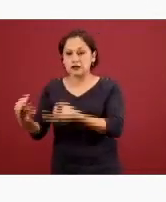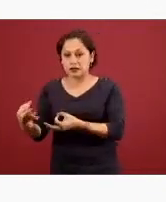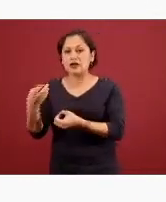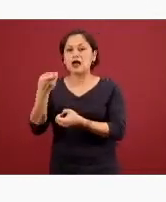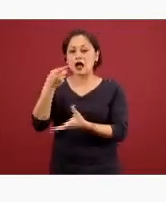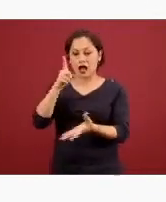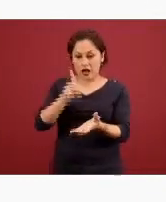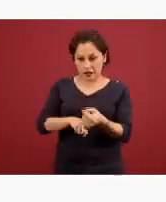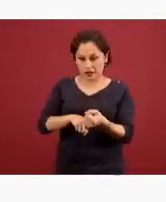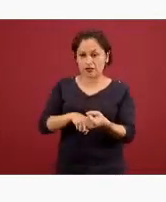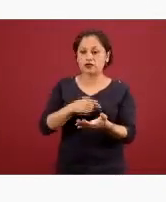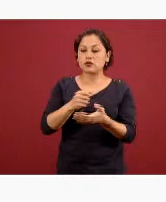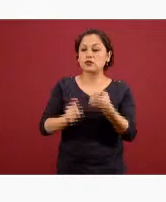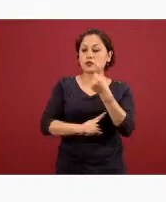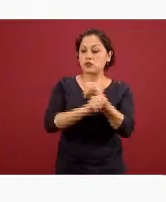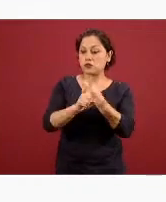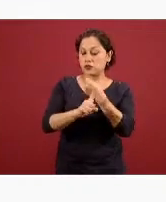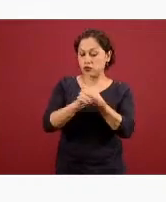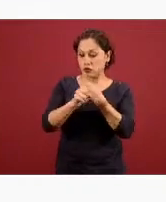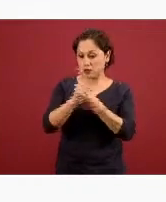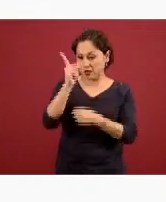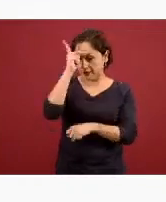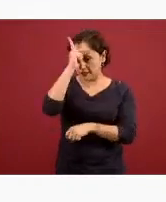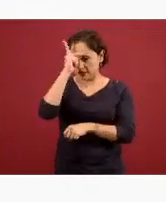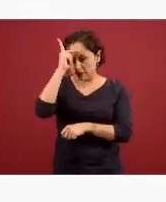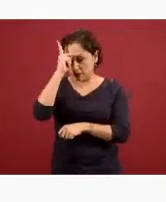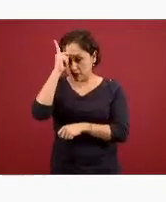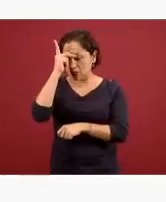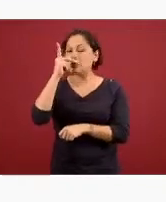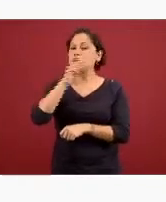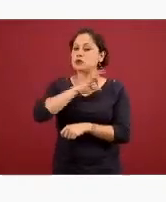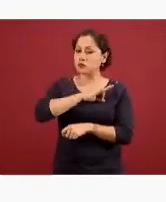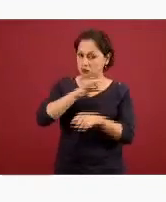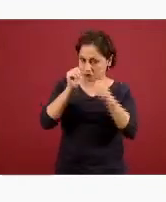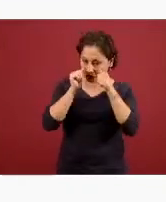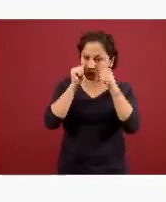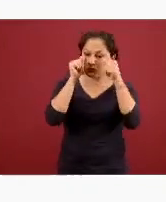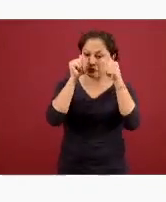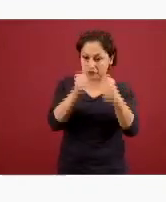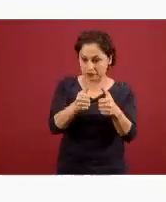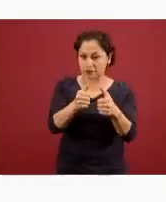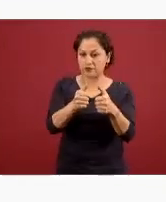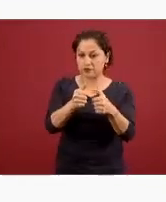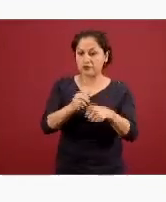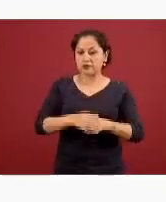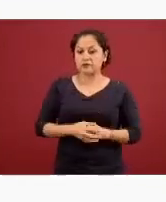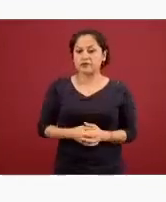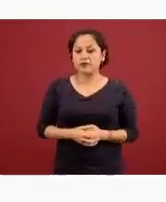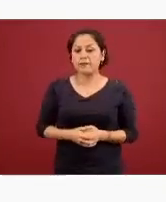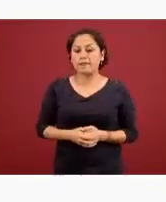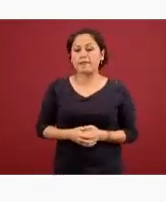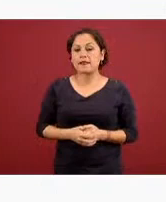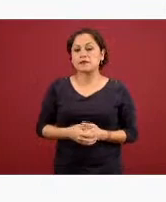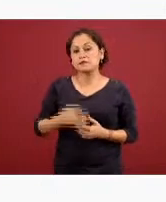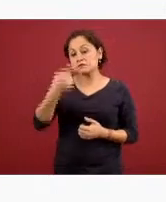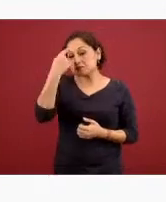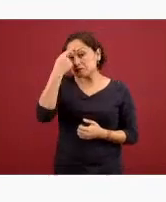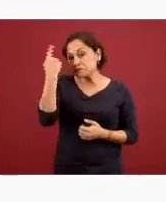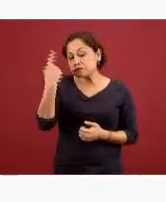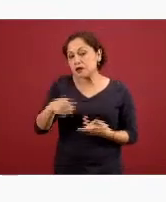mental con personal capacitado para atender esta situación